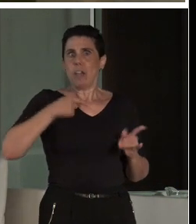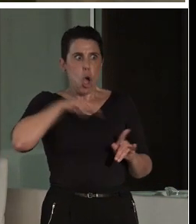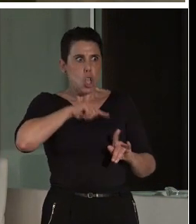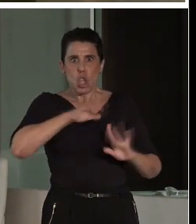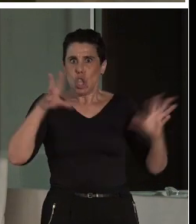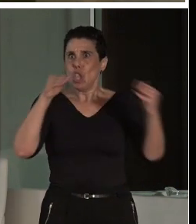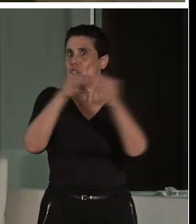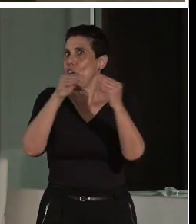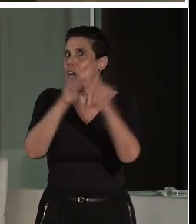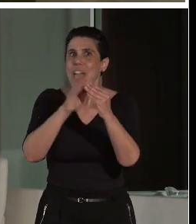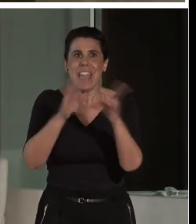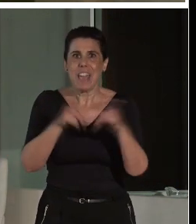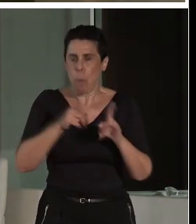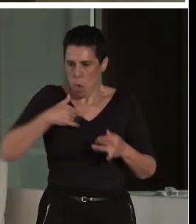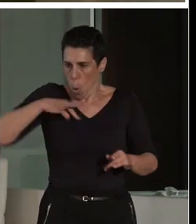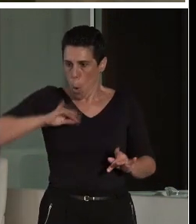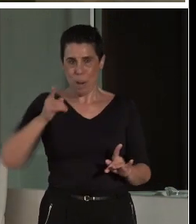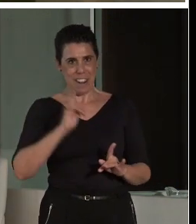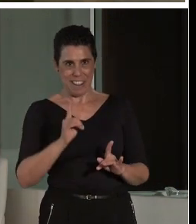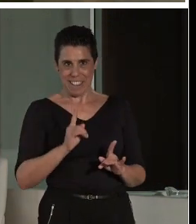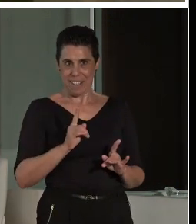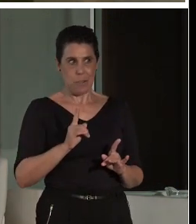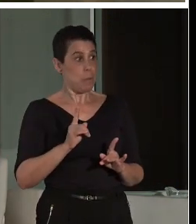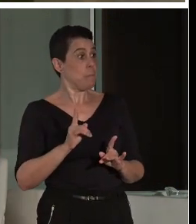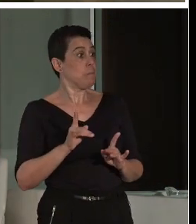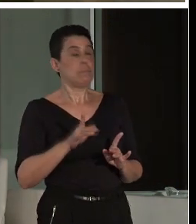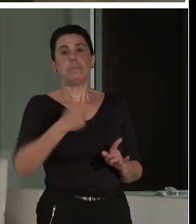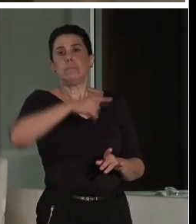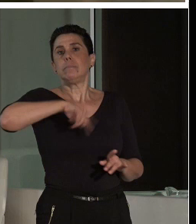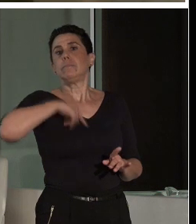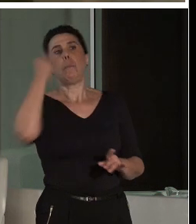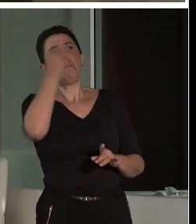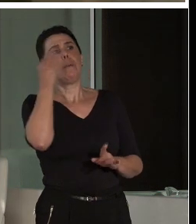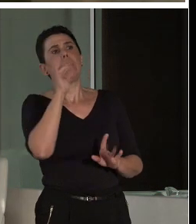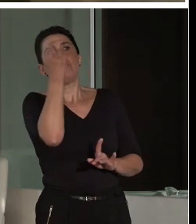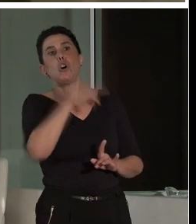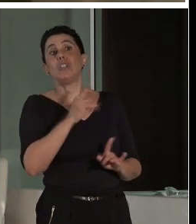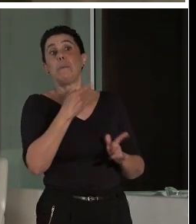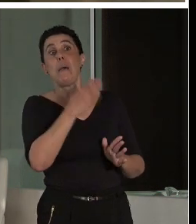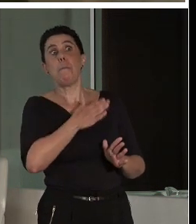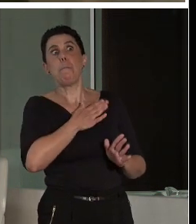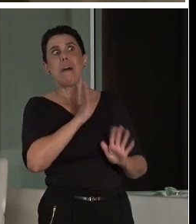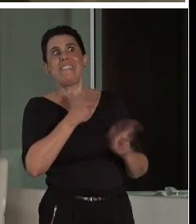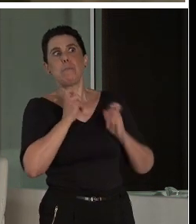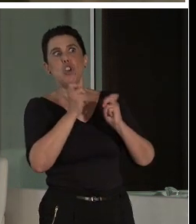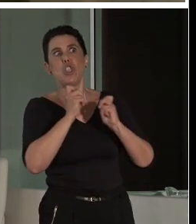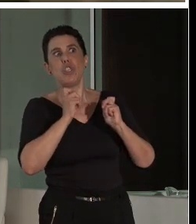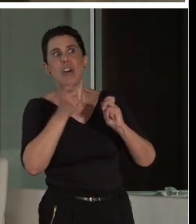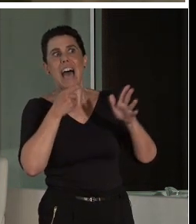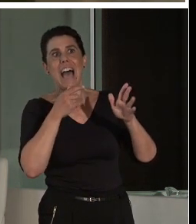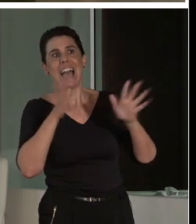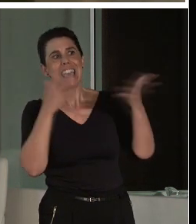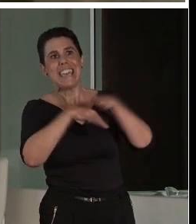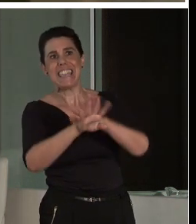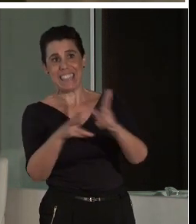que nos emocionamos con estas cosas después de tantos años. Bueno, pues nosotros también creemos que tiene que ser un elemento de integración social. Es muy importante. La